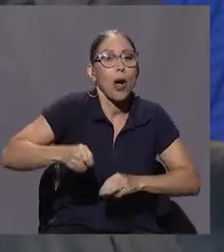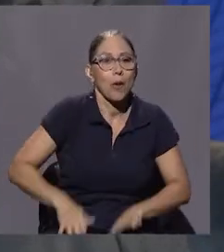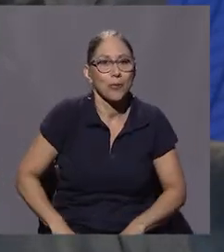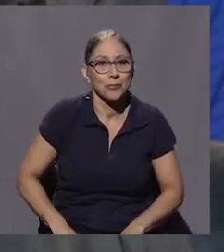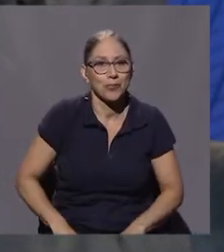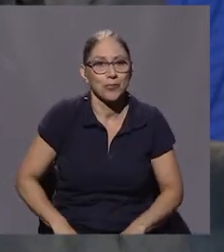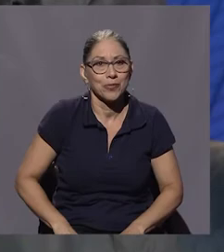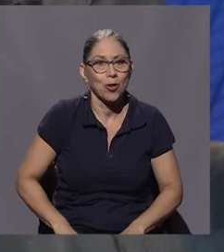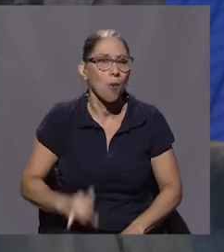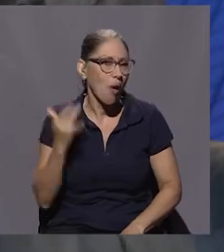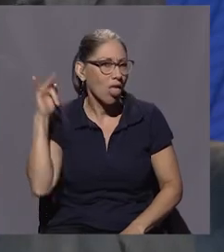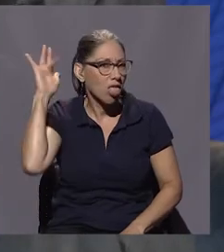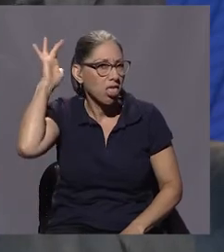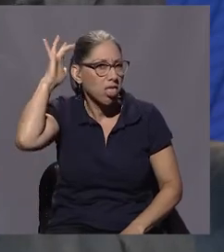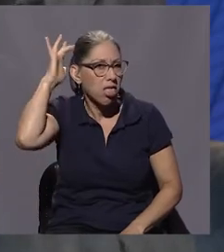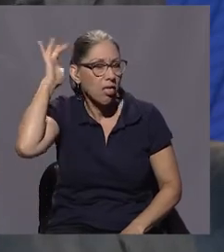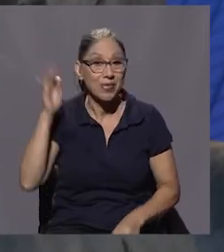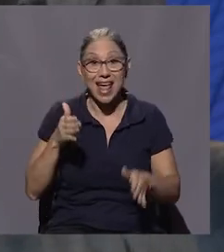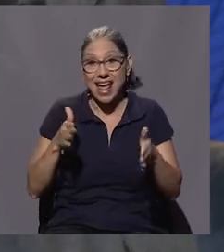bufete.